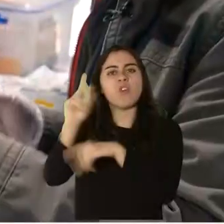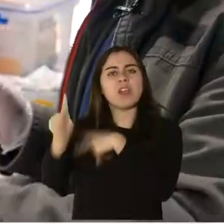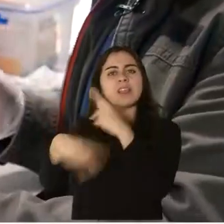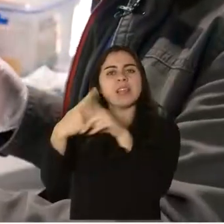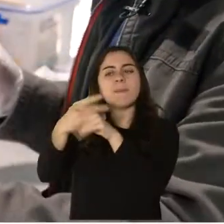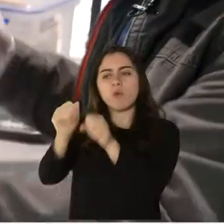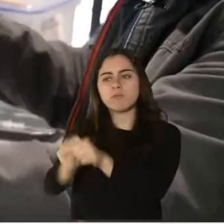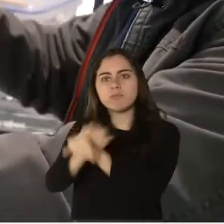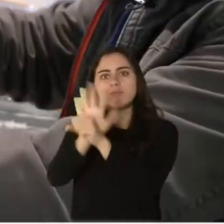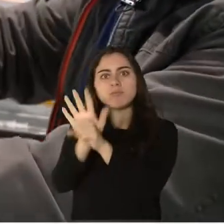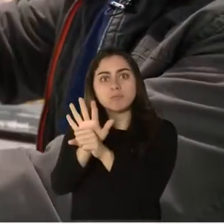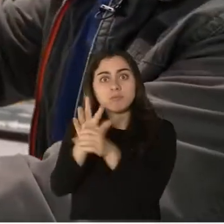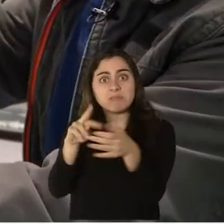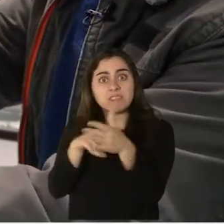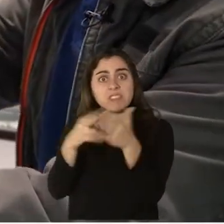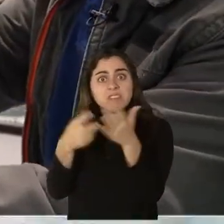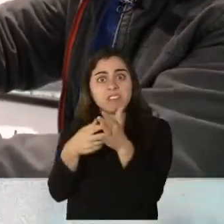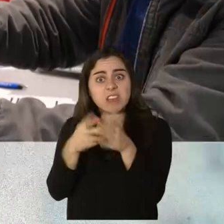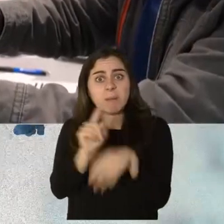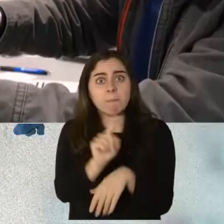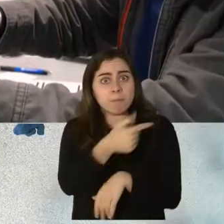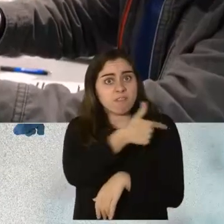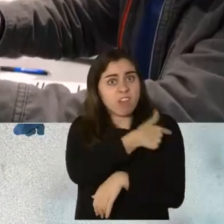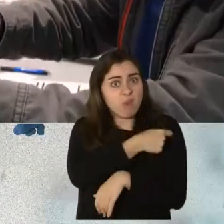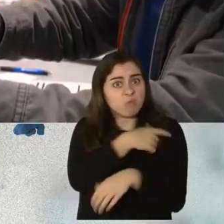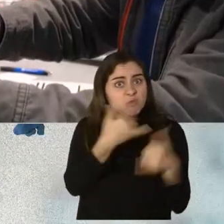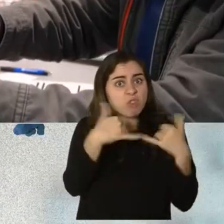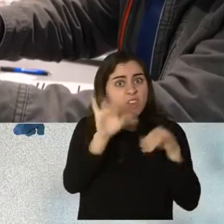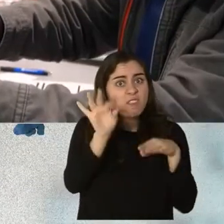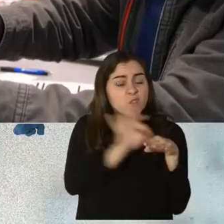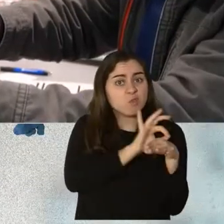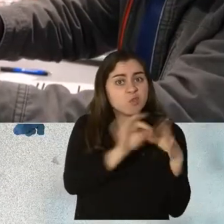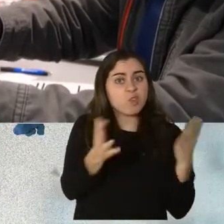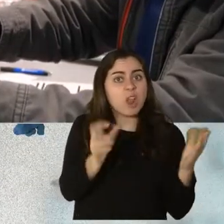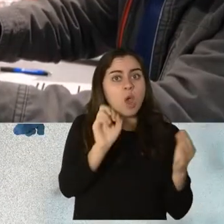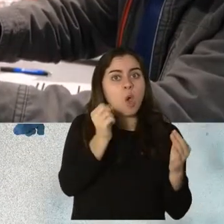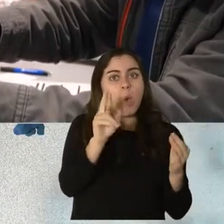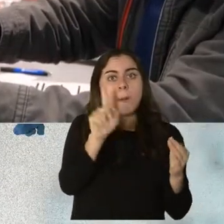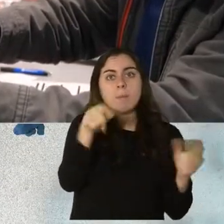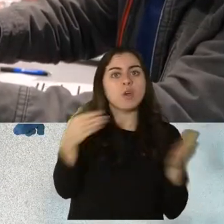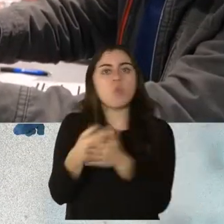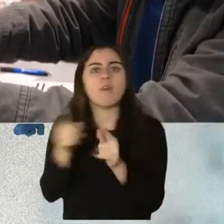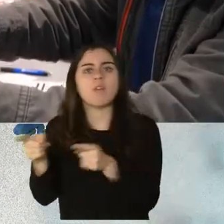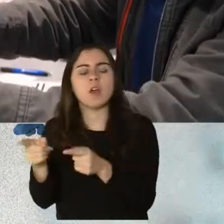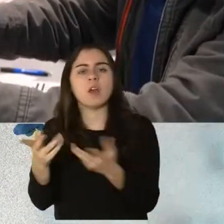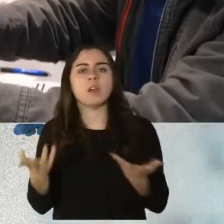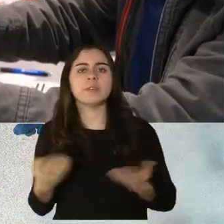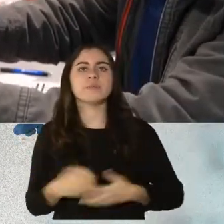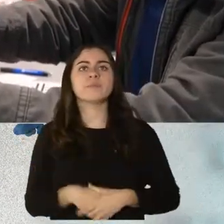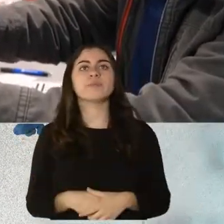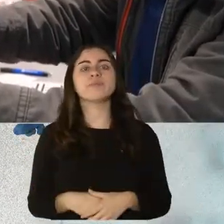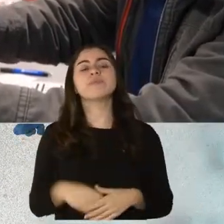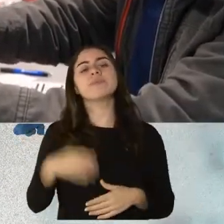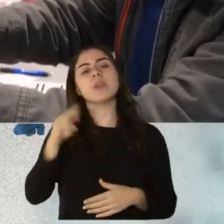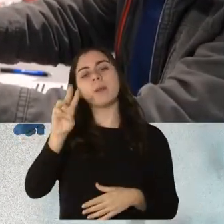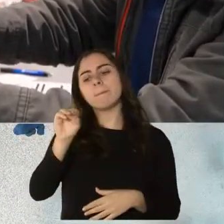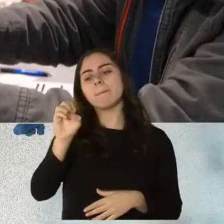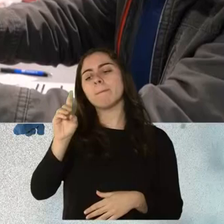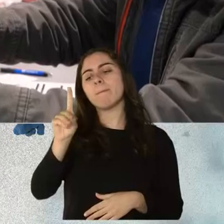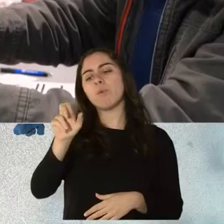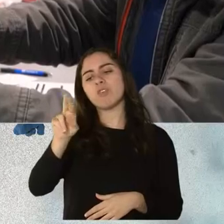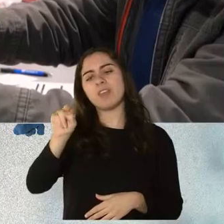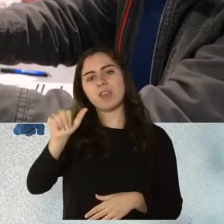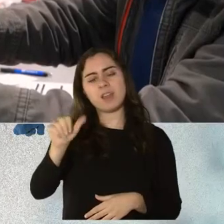la efectividad de la vacuna? Bueno, lo que se ha visto hasta ahora, y tanto Pfizer como Moderna han hecho ya estudios con estas nuevas variantes, es que sí,